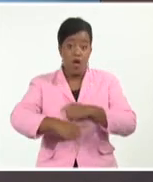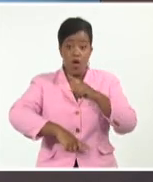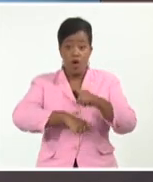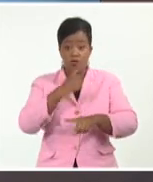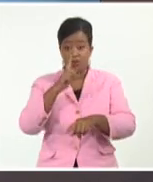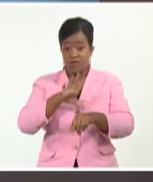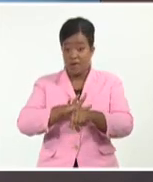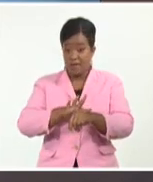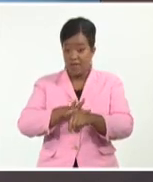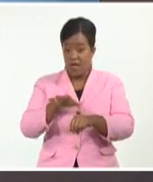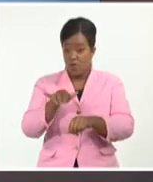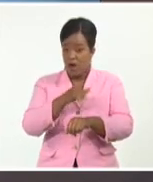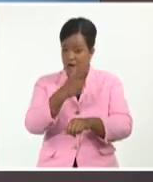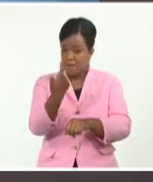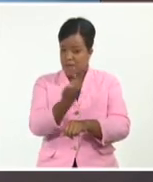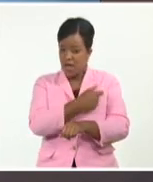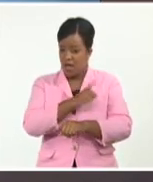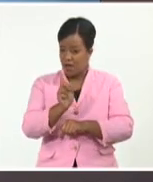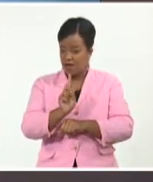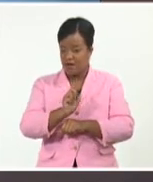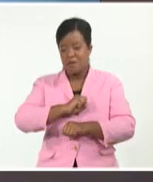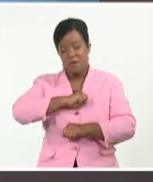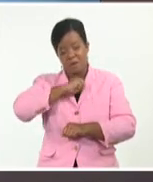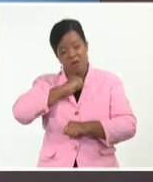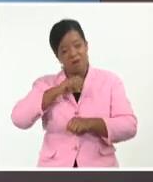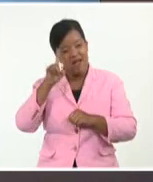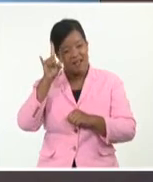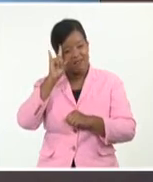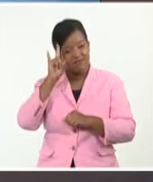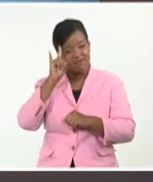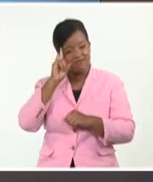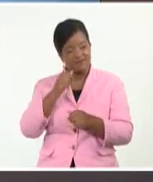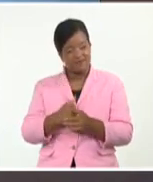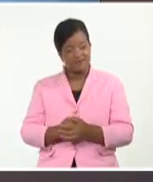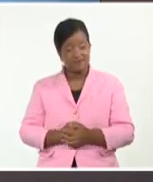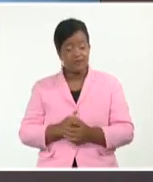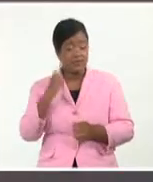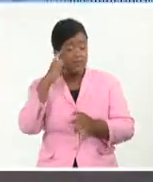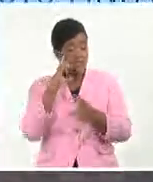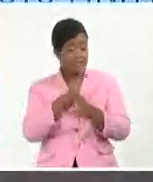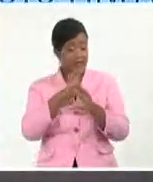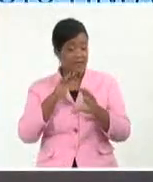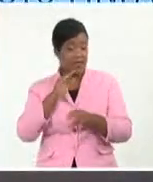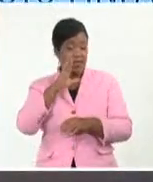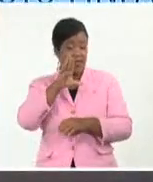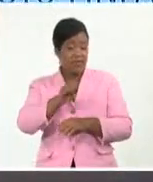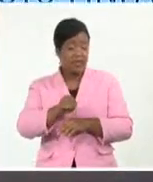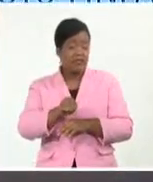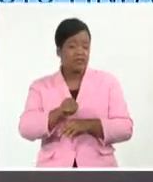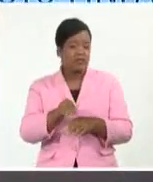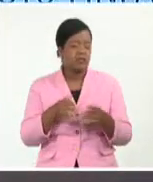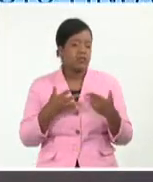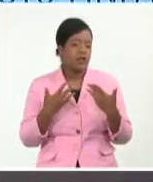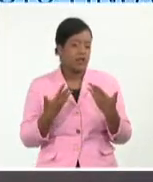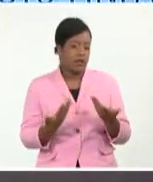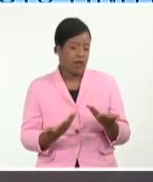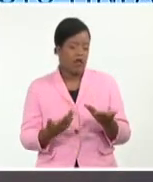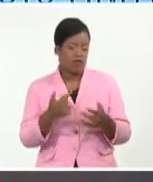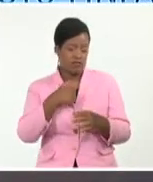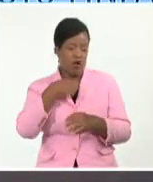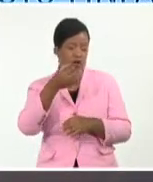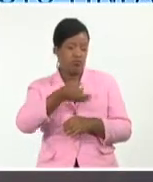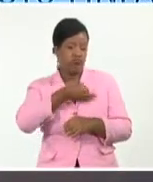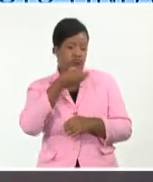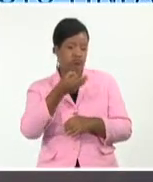es precisamente la leche de su madre? Miren, los científicos dicen que nada lo justifica, y por eso no se